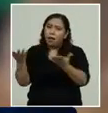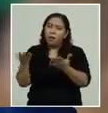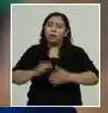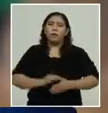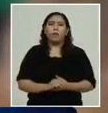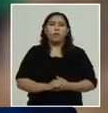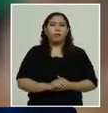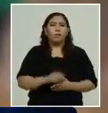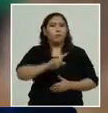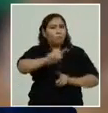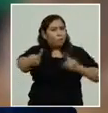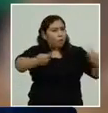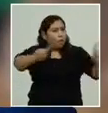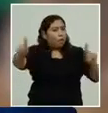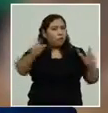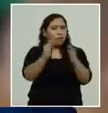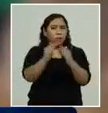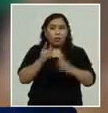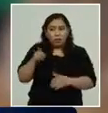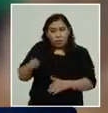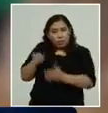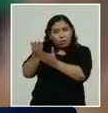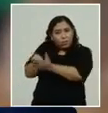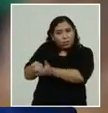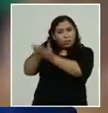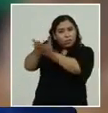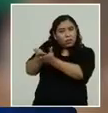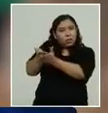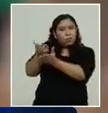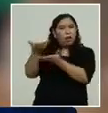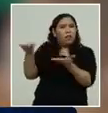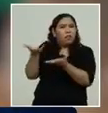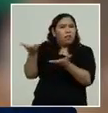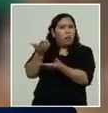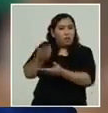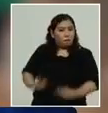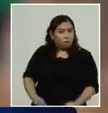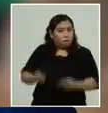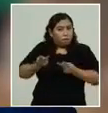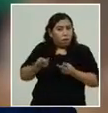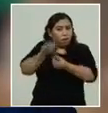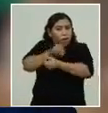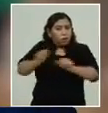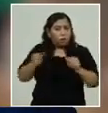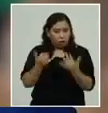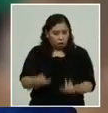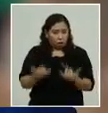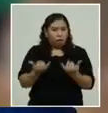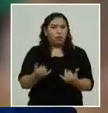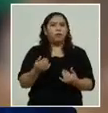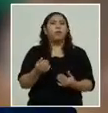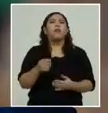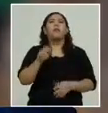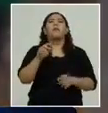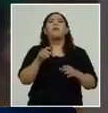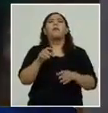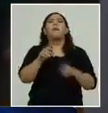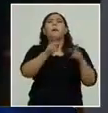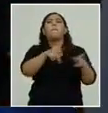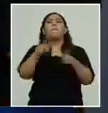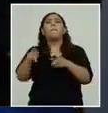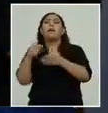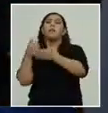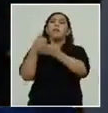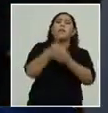Estamos hablando que se han rescatado ya 497 personas y así como estas personas